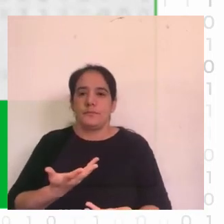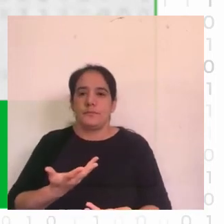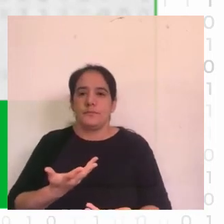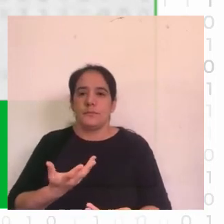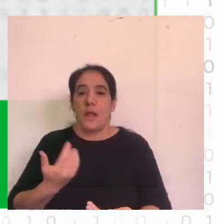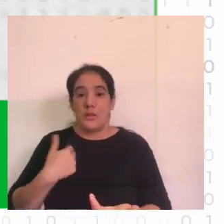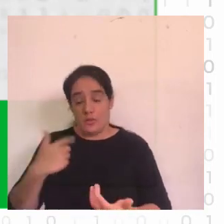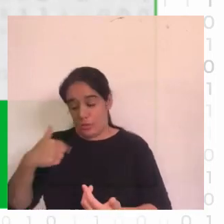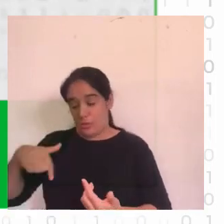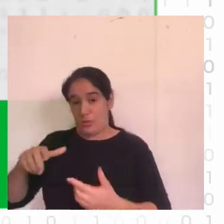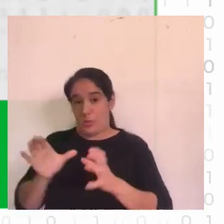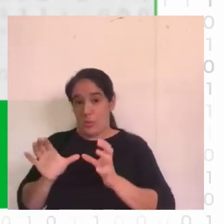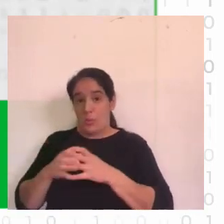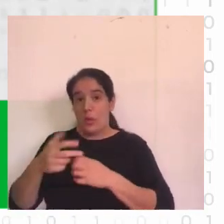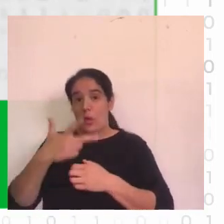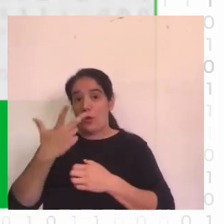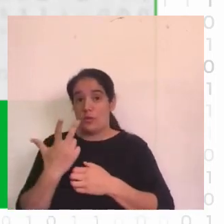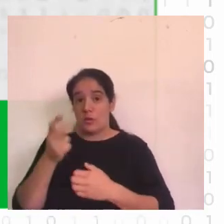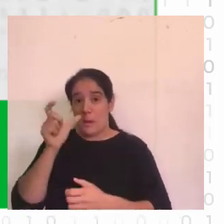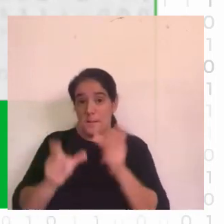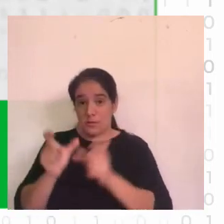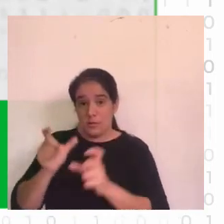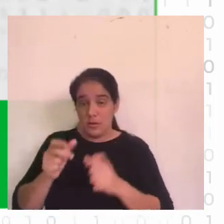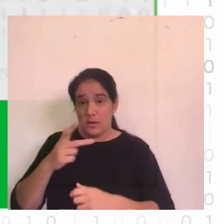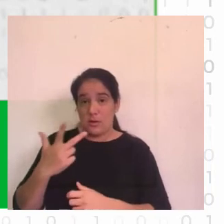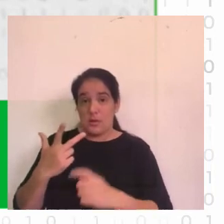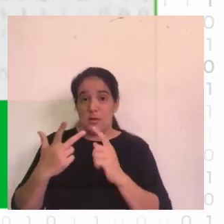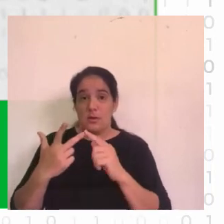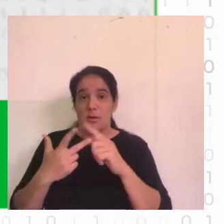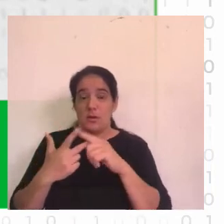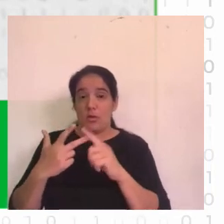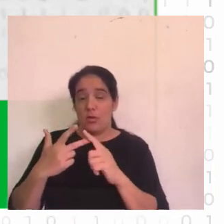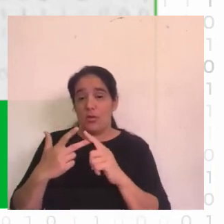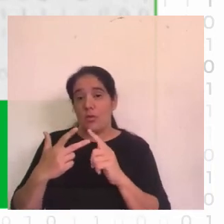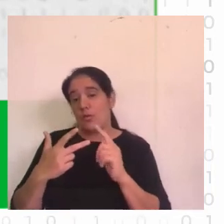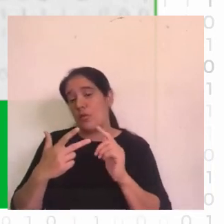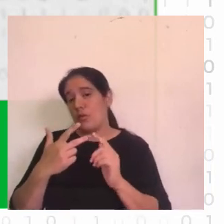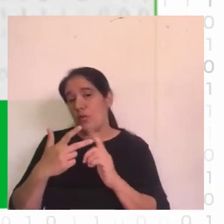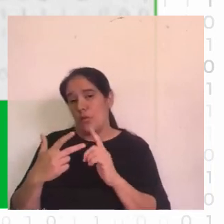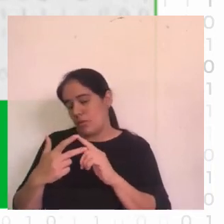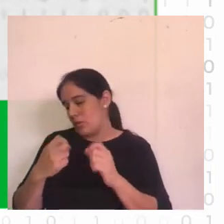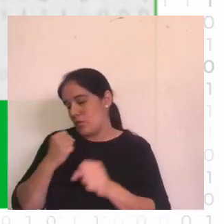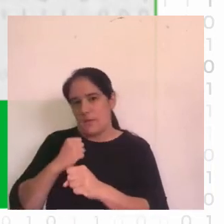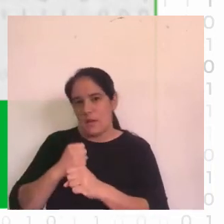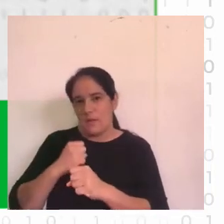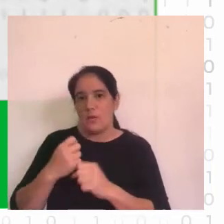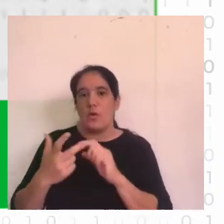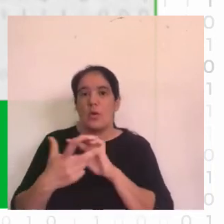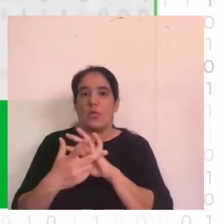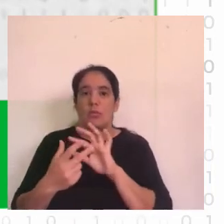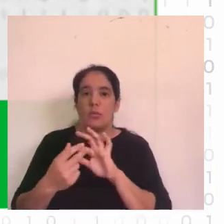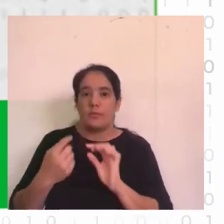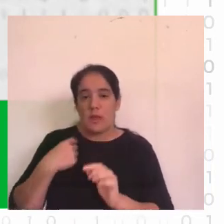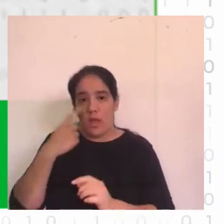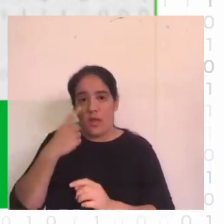tres personas dos Machine Learning Engineers que estuvimos trabajando por mi parte en la detección y traqueo de personas